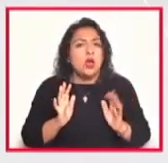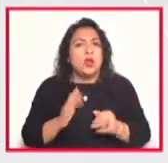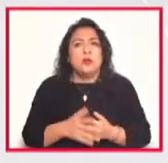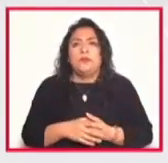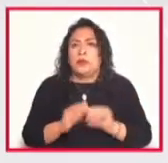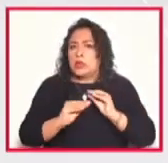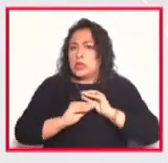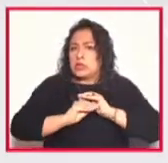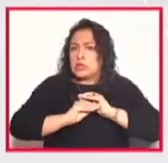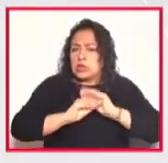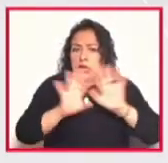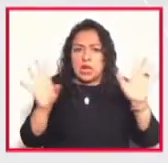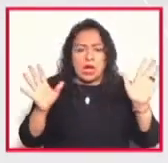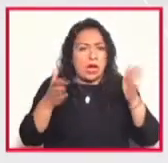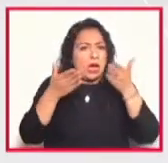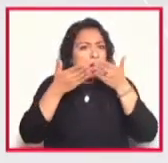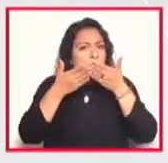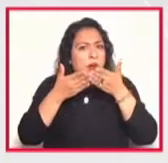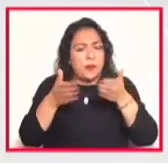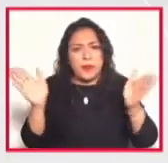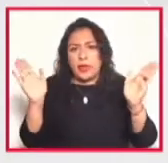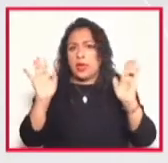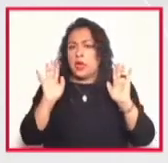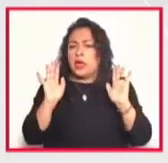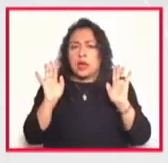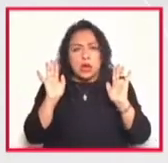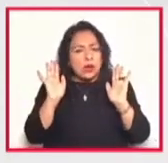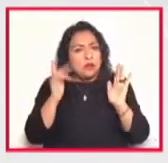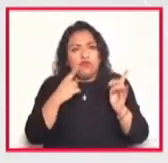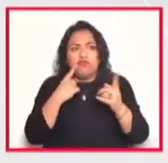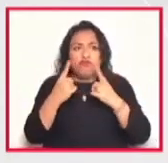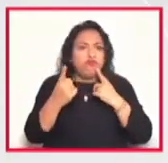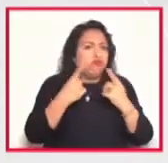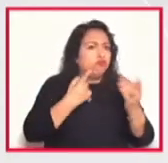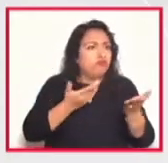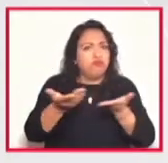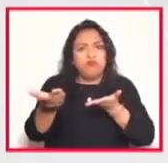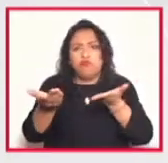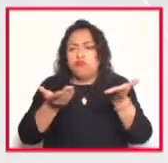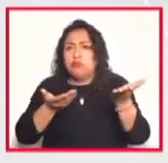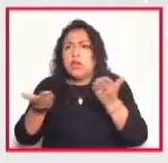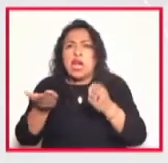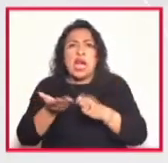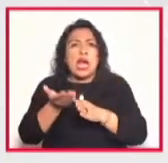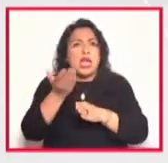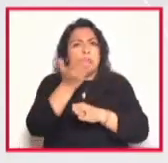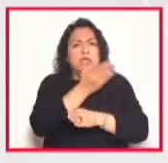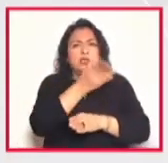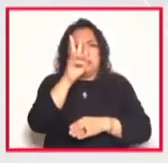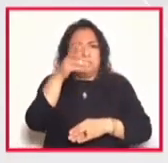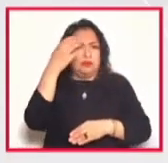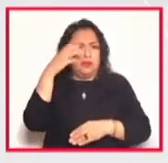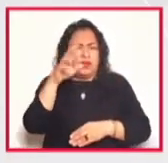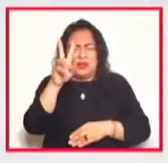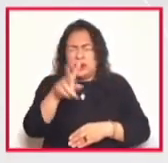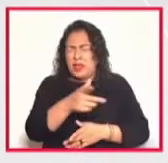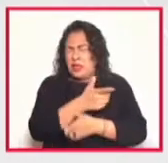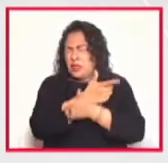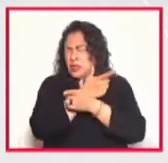clara y abierta y con con algo que no se vivía en este país, que es plena libertad.